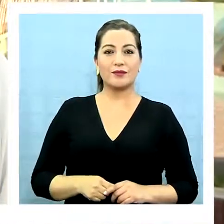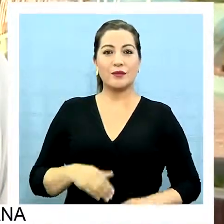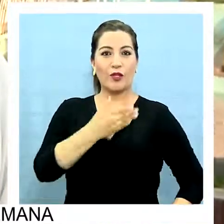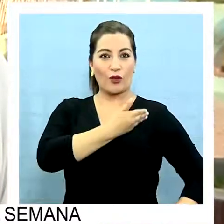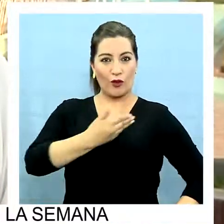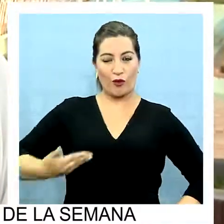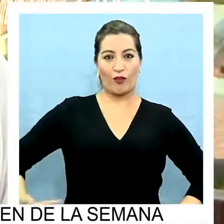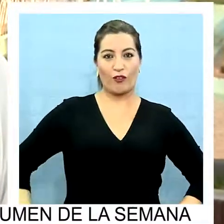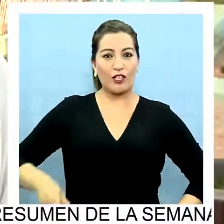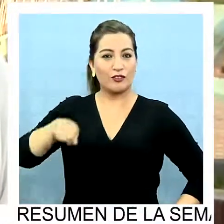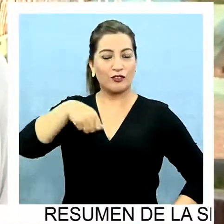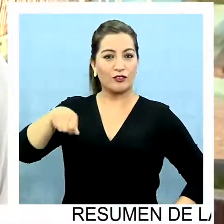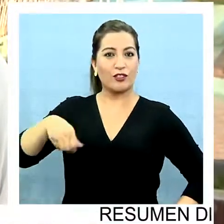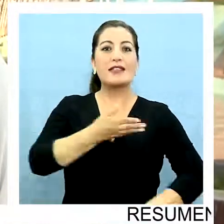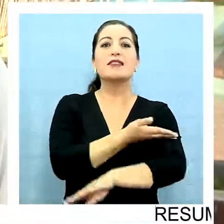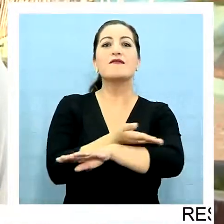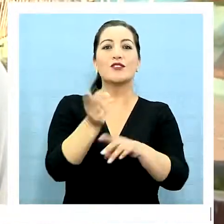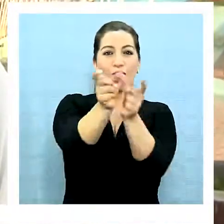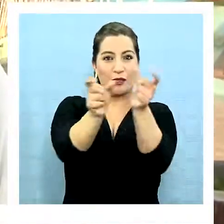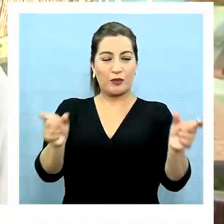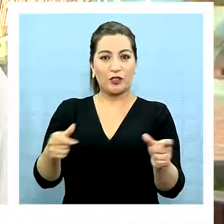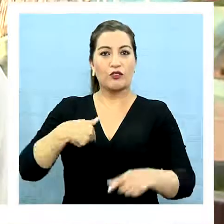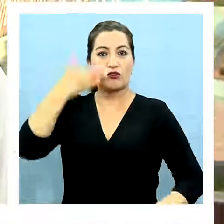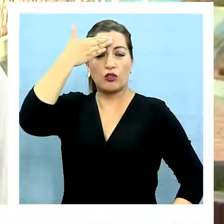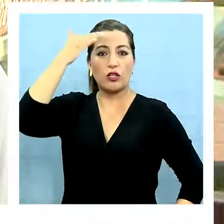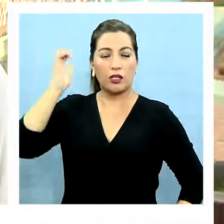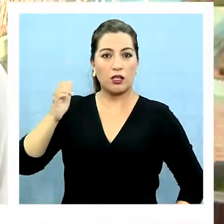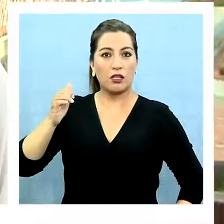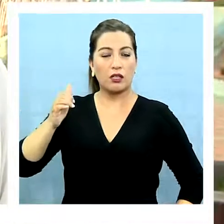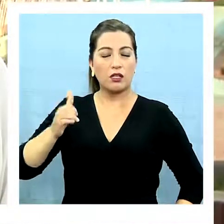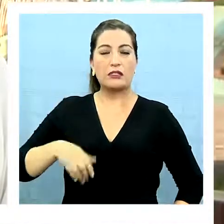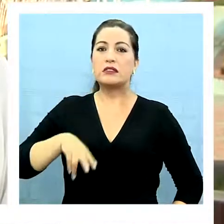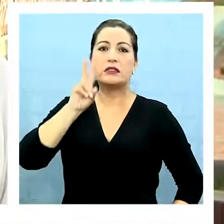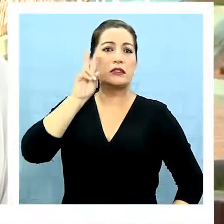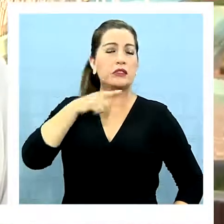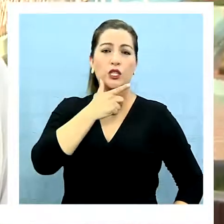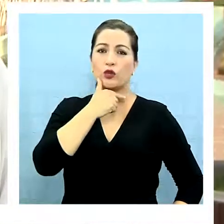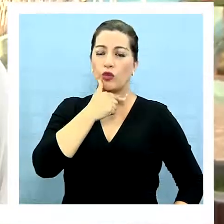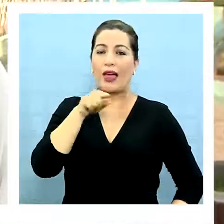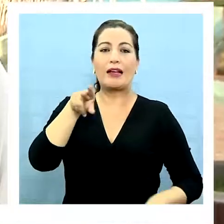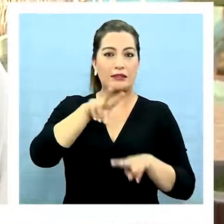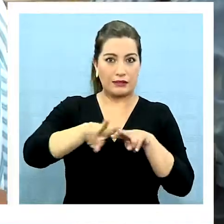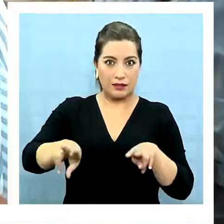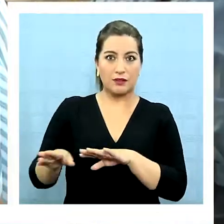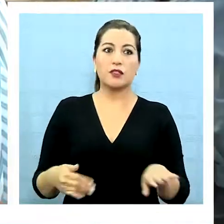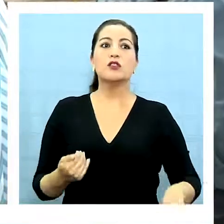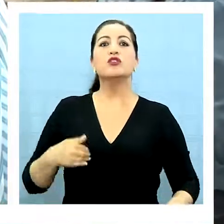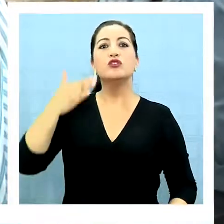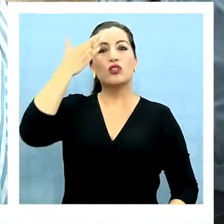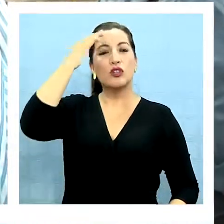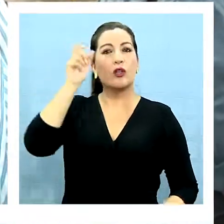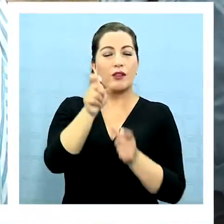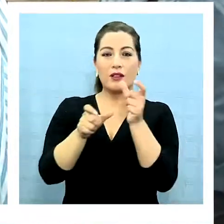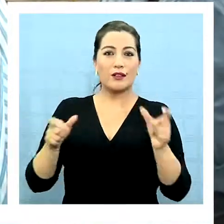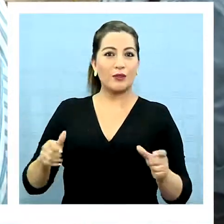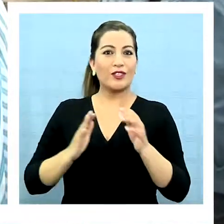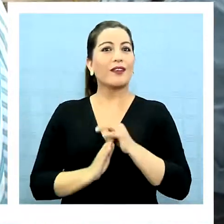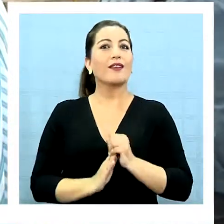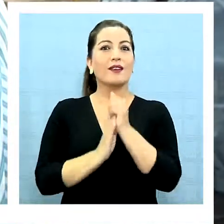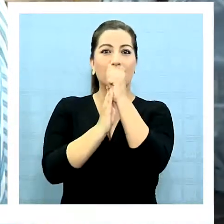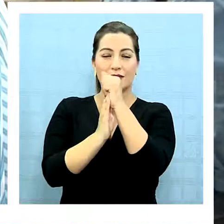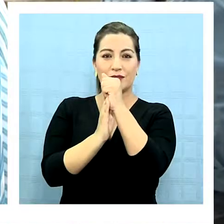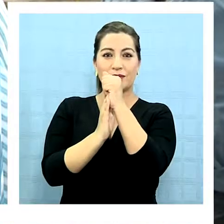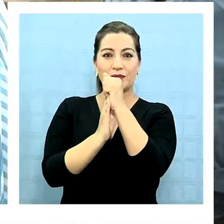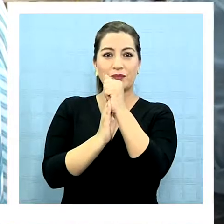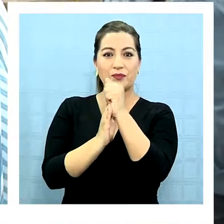gobierno y senaturía a servicio de la gente. Y yo creo, y no tengo la menor duda, que así va a ser. Creo que fue dentro de las